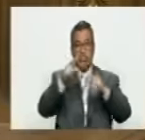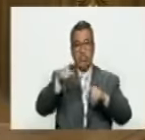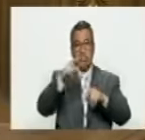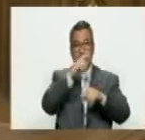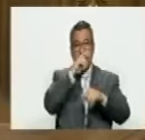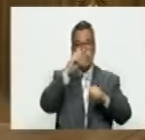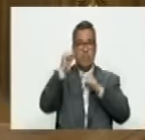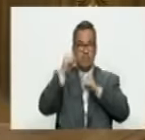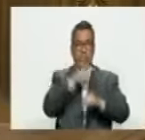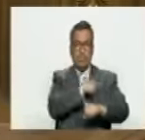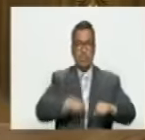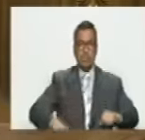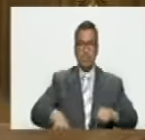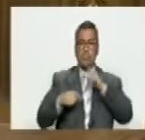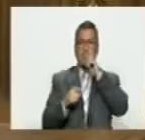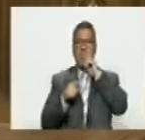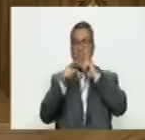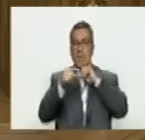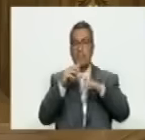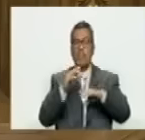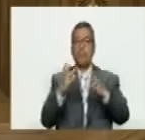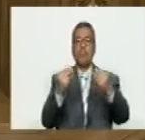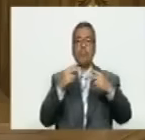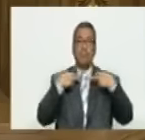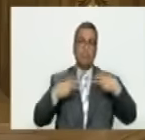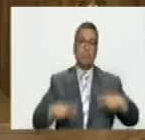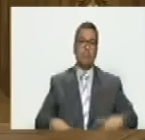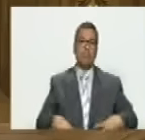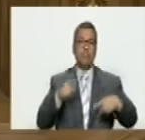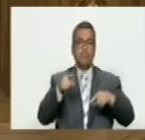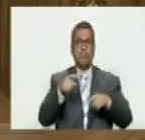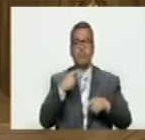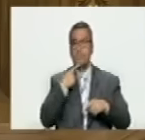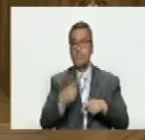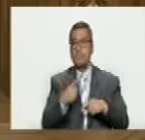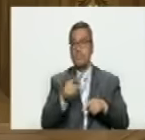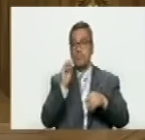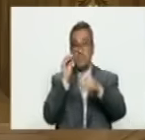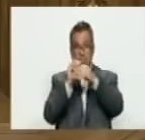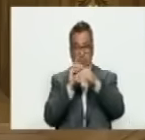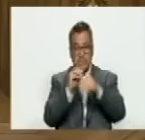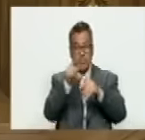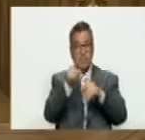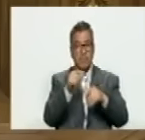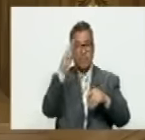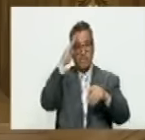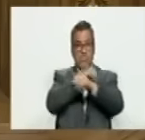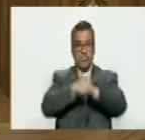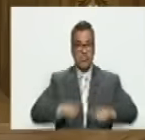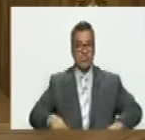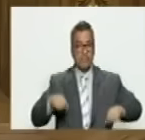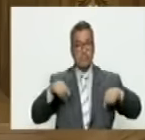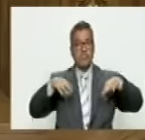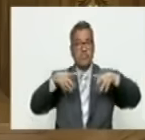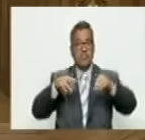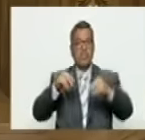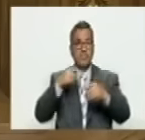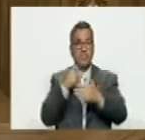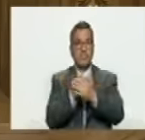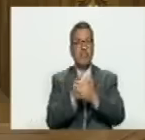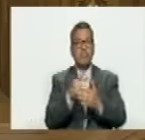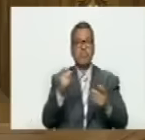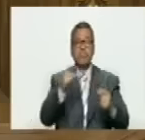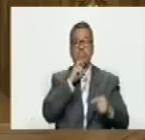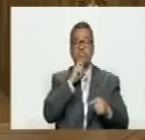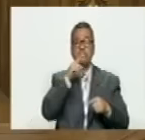al presidente y que eso iba a costar muchas vidas pero ella incluso dice le advierto a las fuerzas armadas que si se mueven la pagarán les costará muy